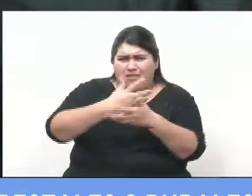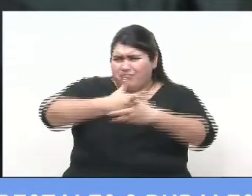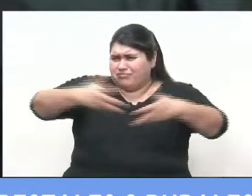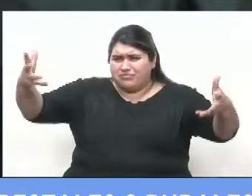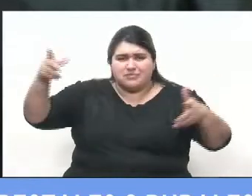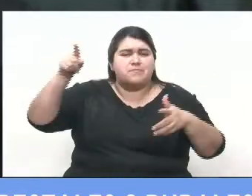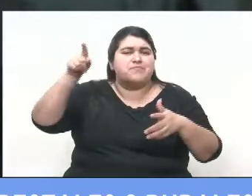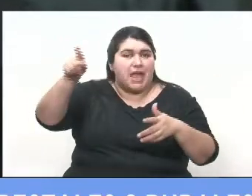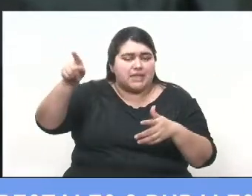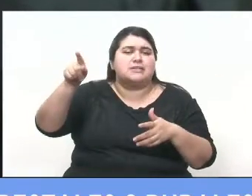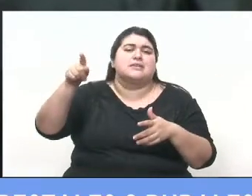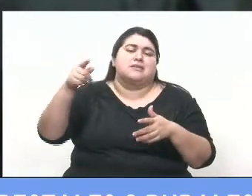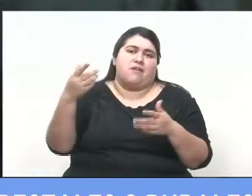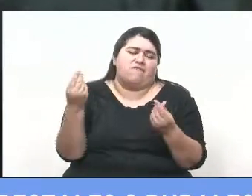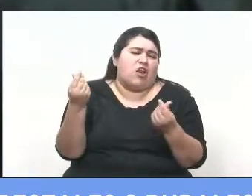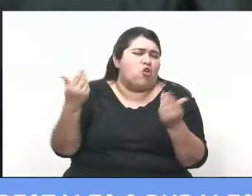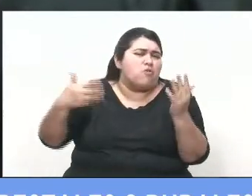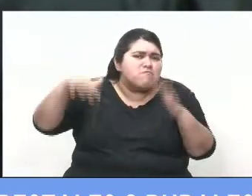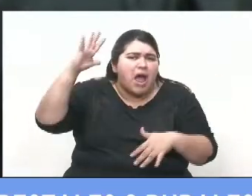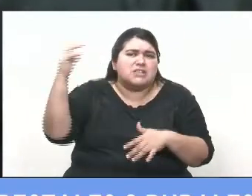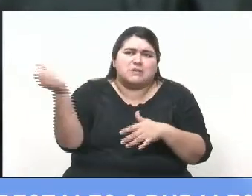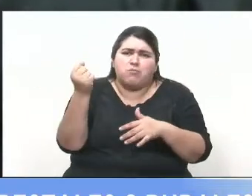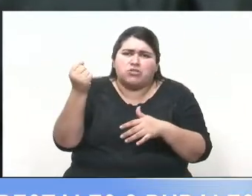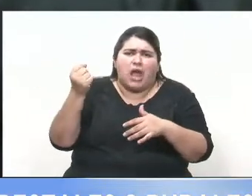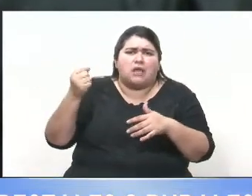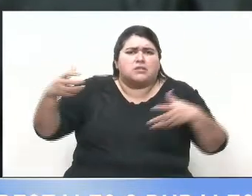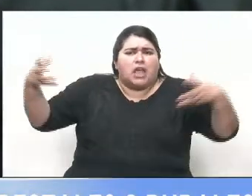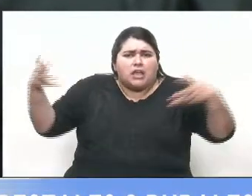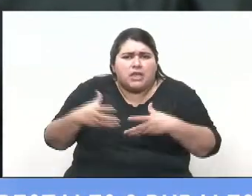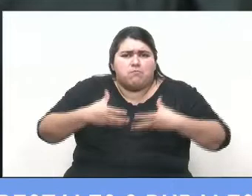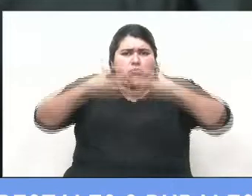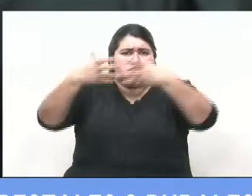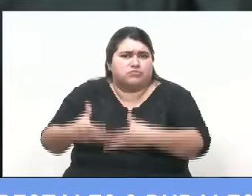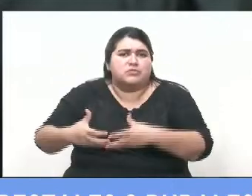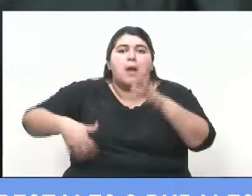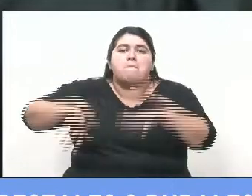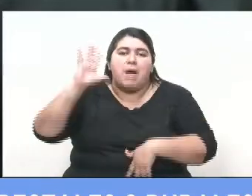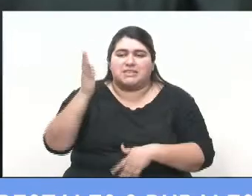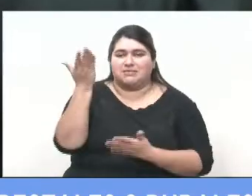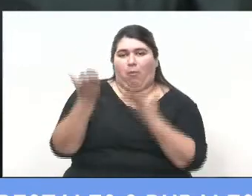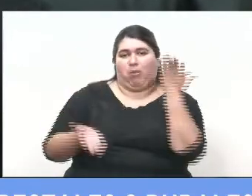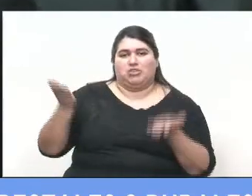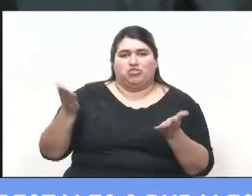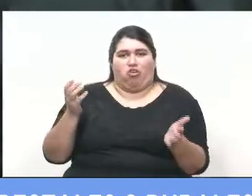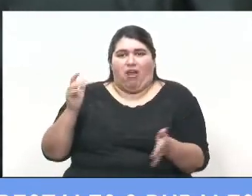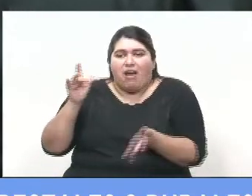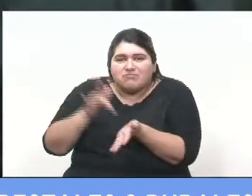el valor fundamental en el combate del fuego lo dan los seres humanos, que son los que combaten en tierra.